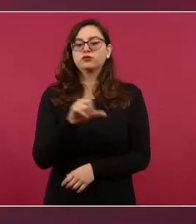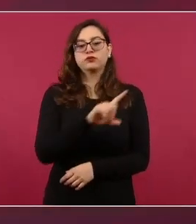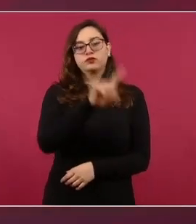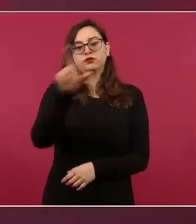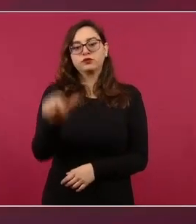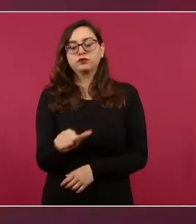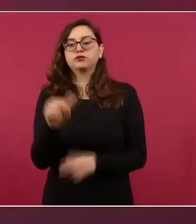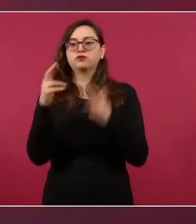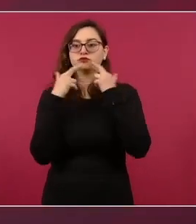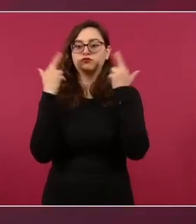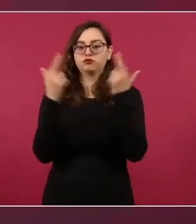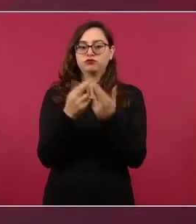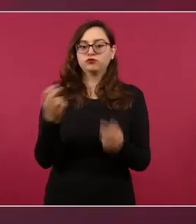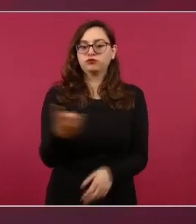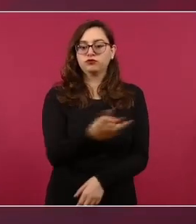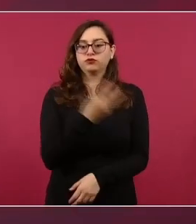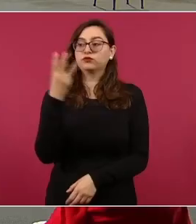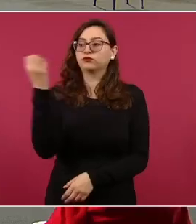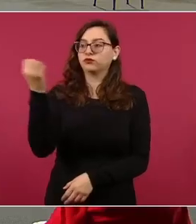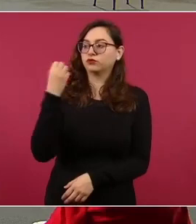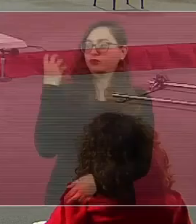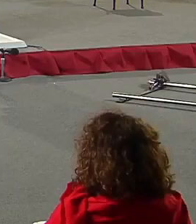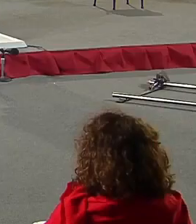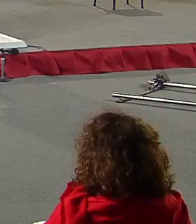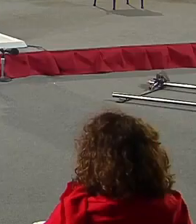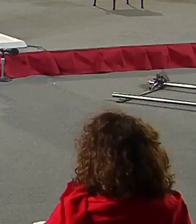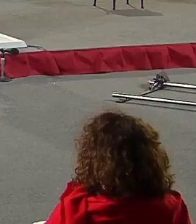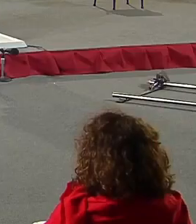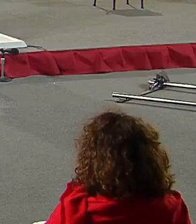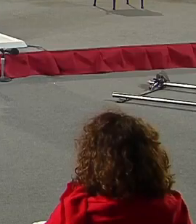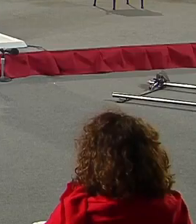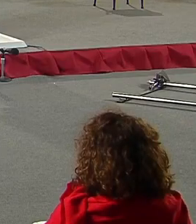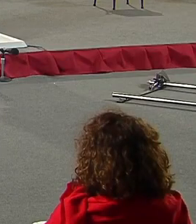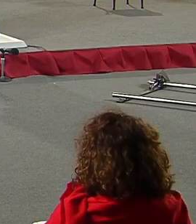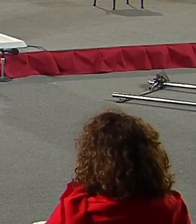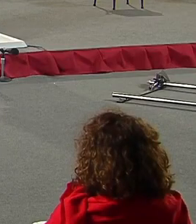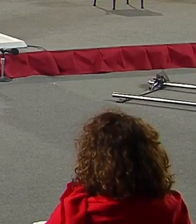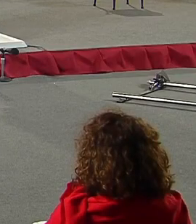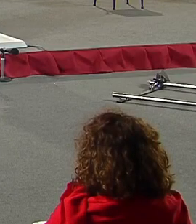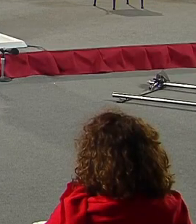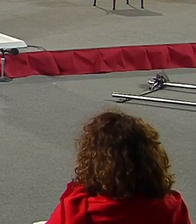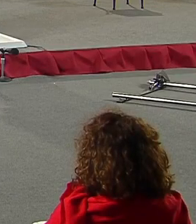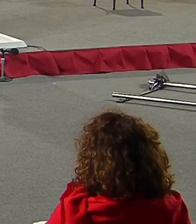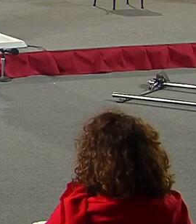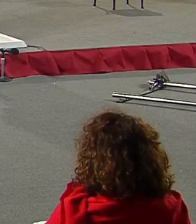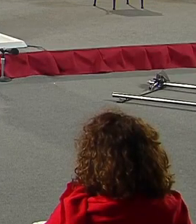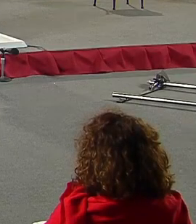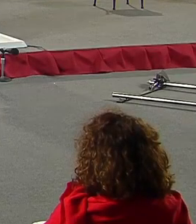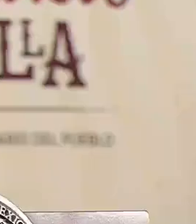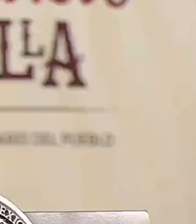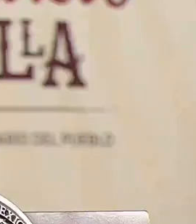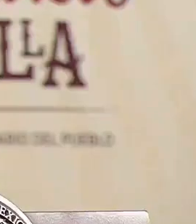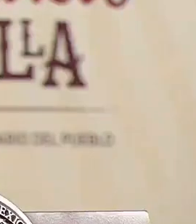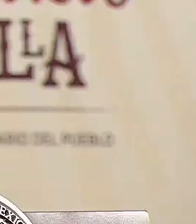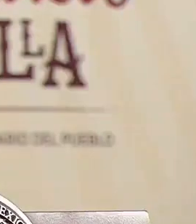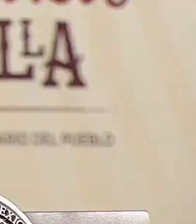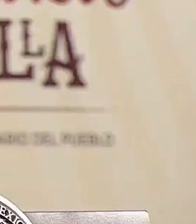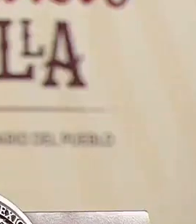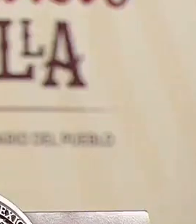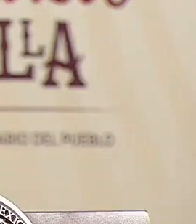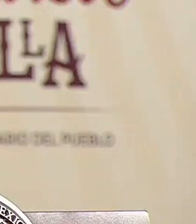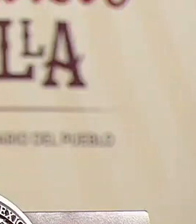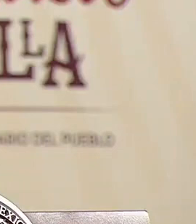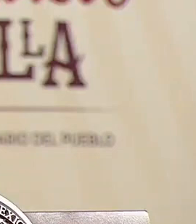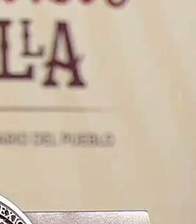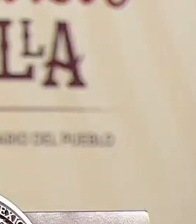el énfasis en una nueva etapa en la región que